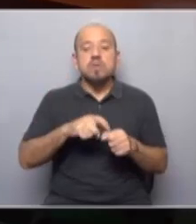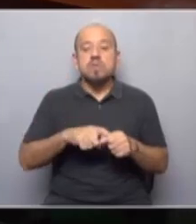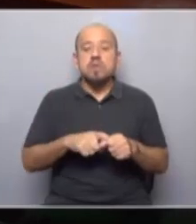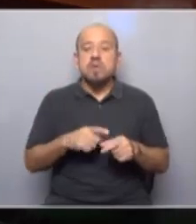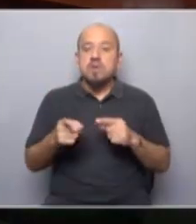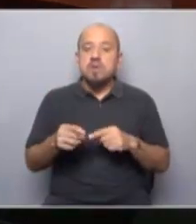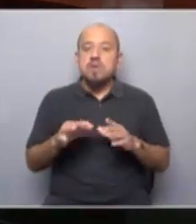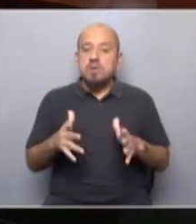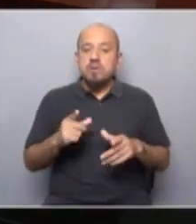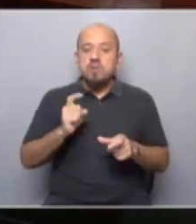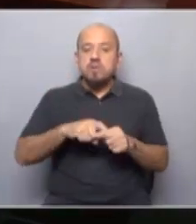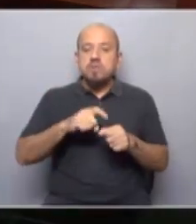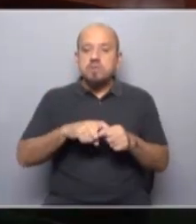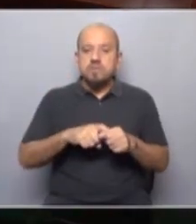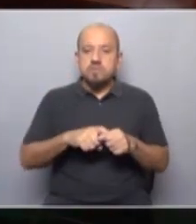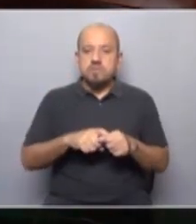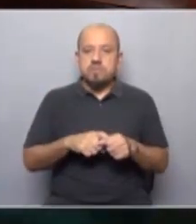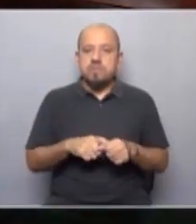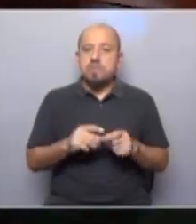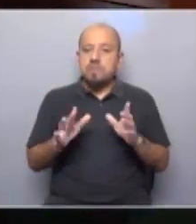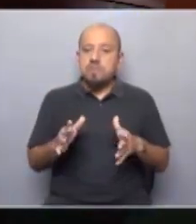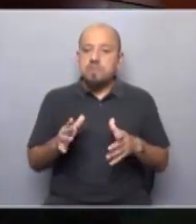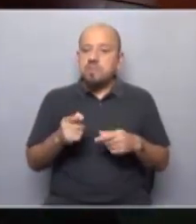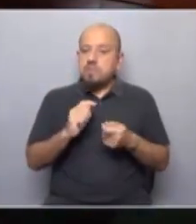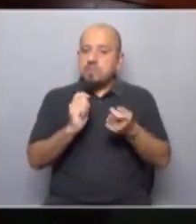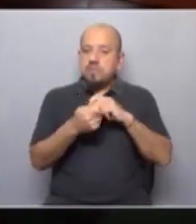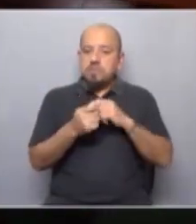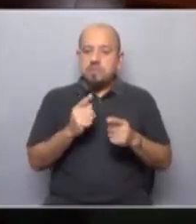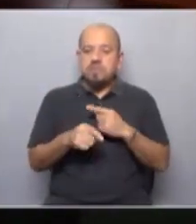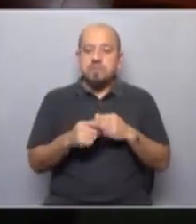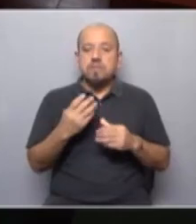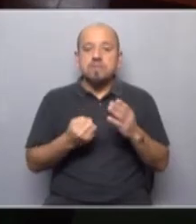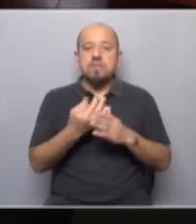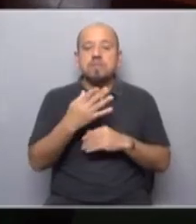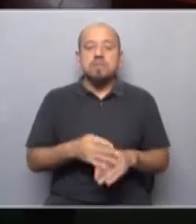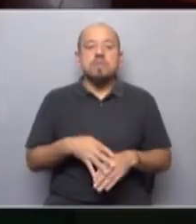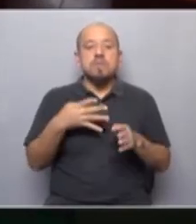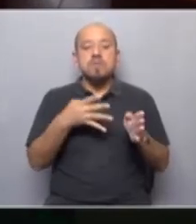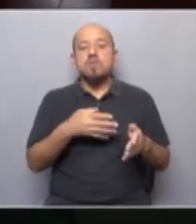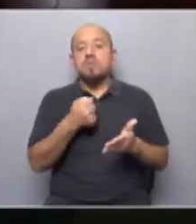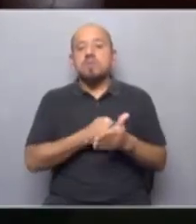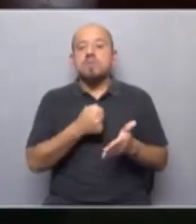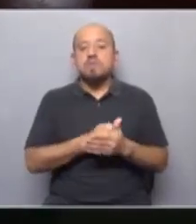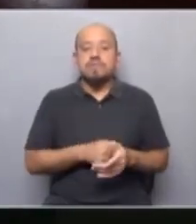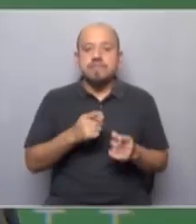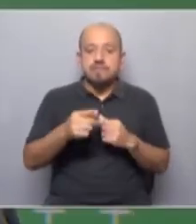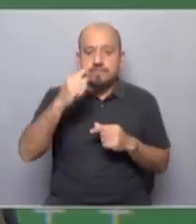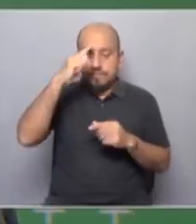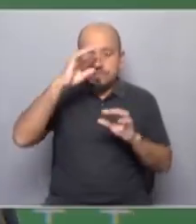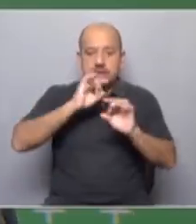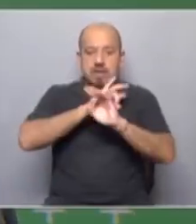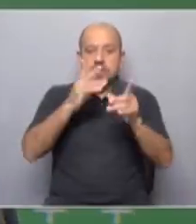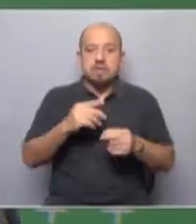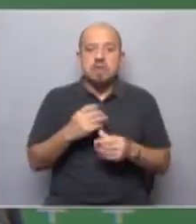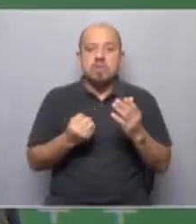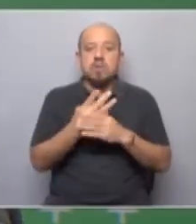sindicalismo no es capaz de transformarse para enfrentar estos nuevos desafíos porque está clarísimo que esas nuevas formas de